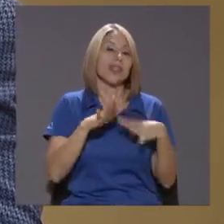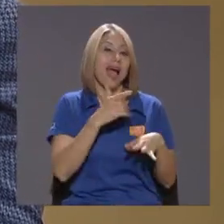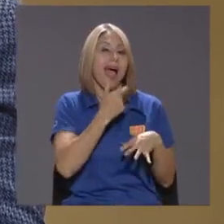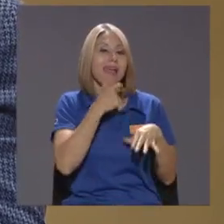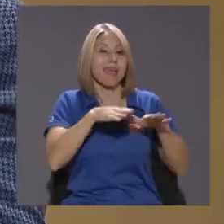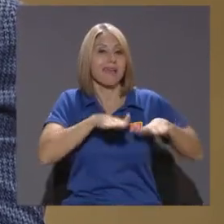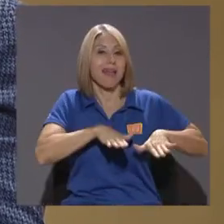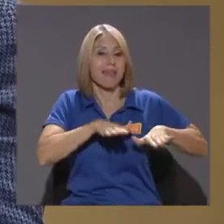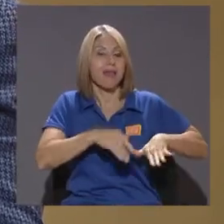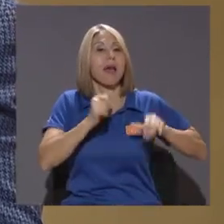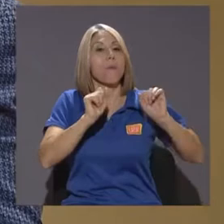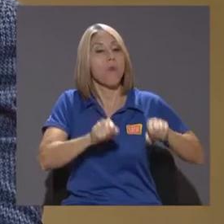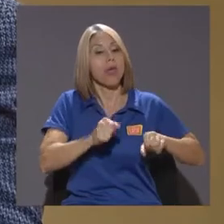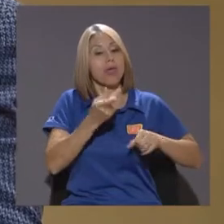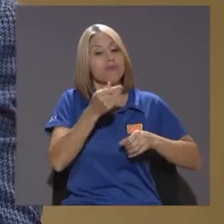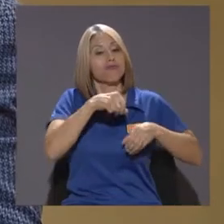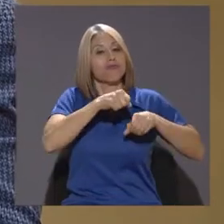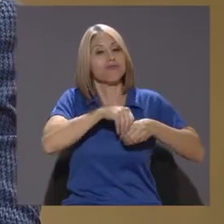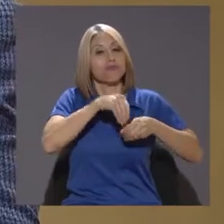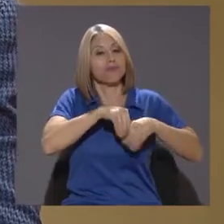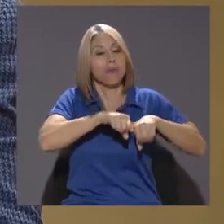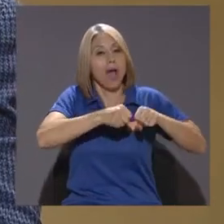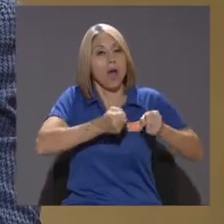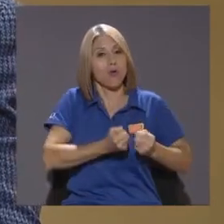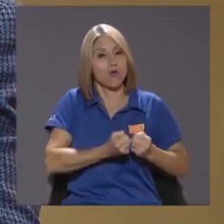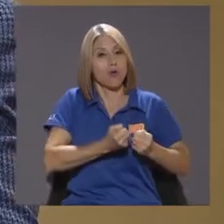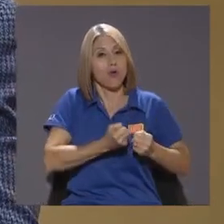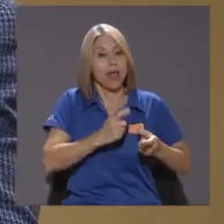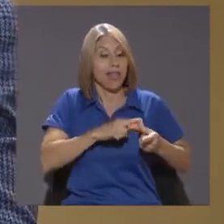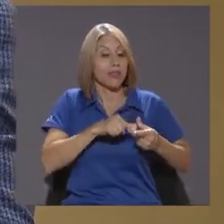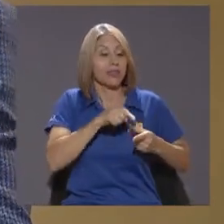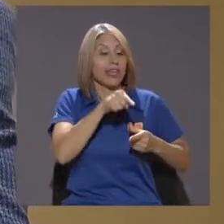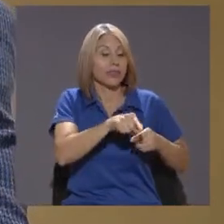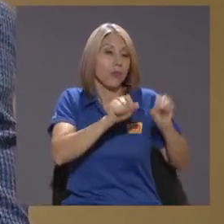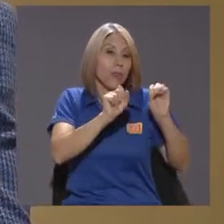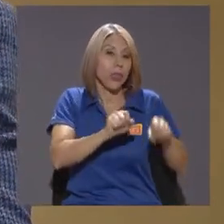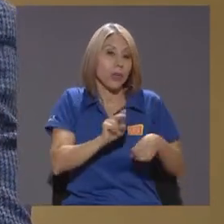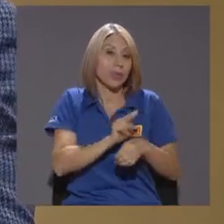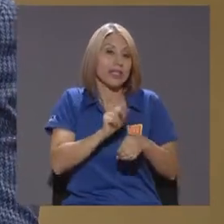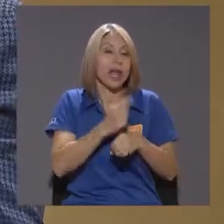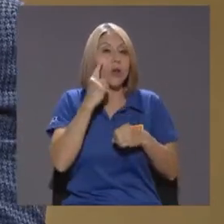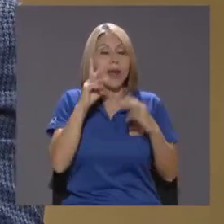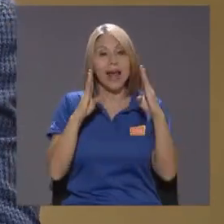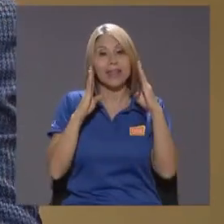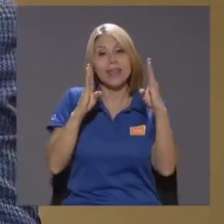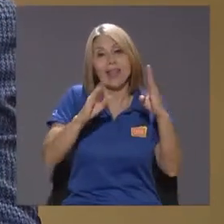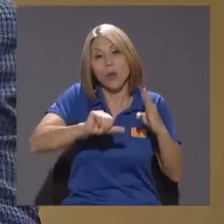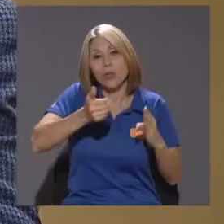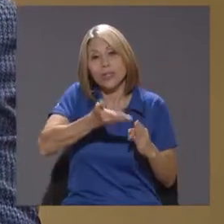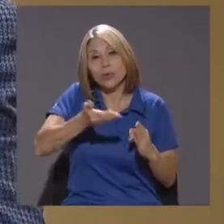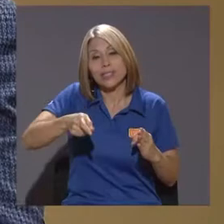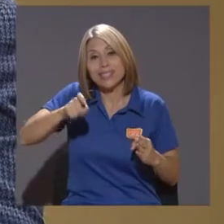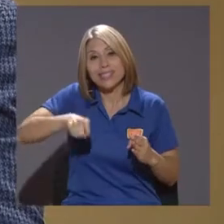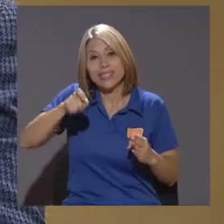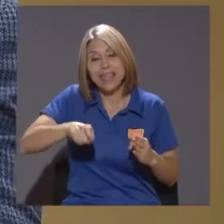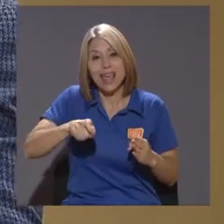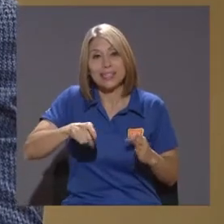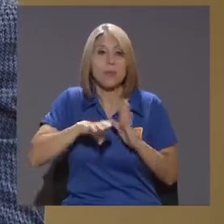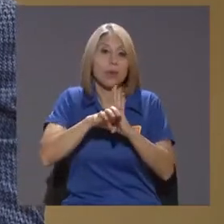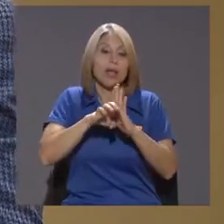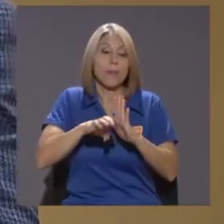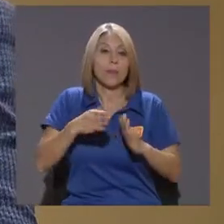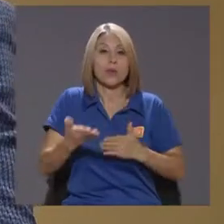Y que iban A poder Inclusive Hasta Dedicar Eso A atender En necesidades Más puntuales Como el Del sistema De servicios Salud